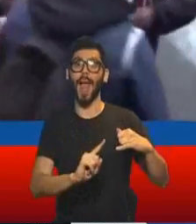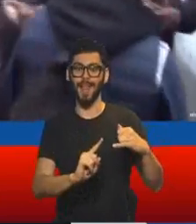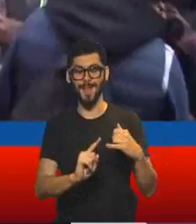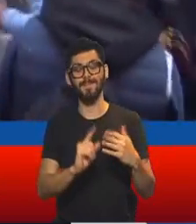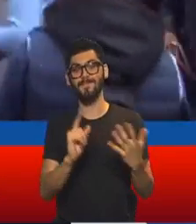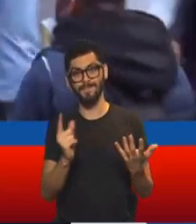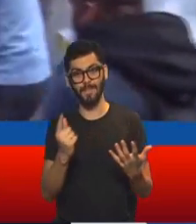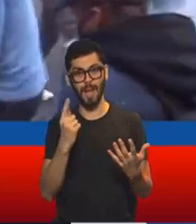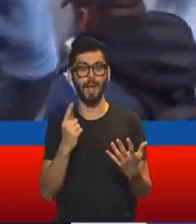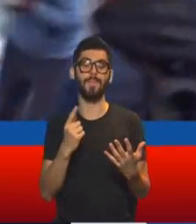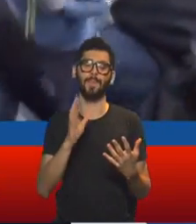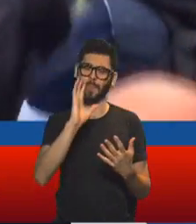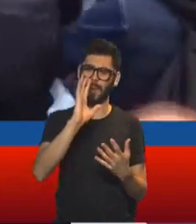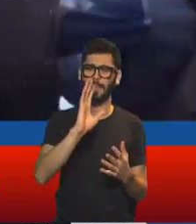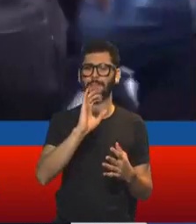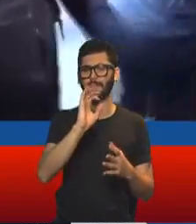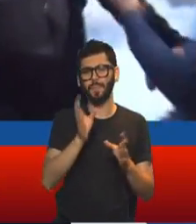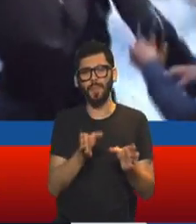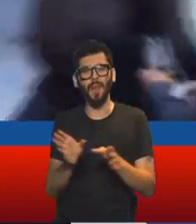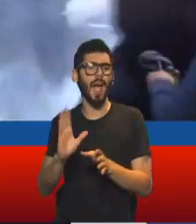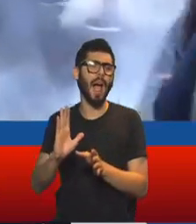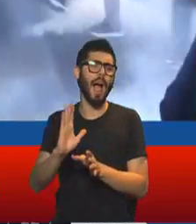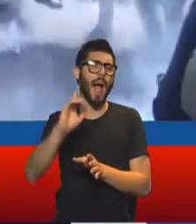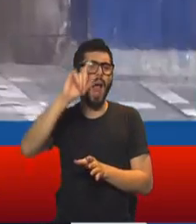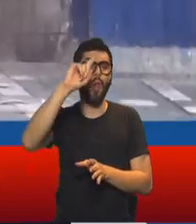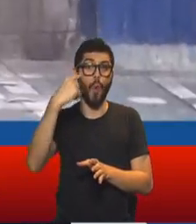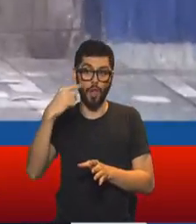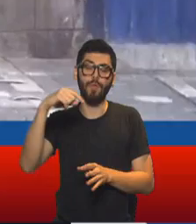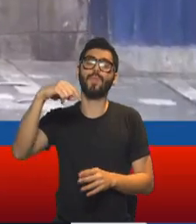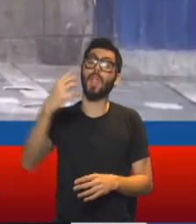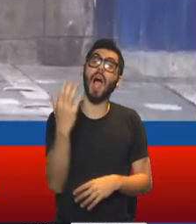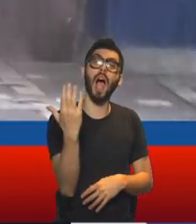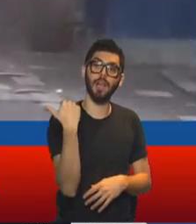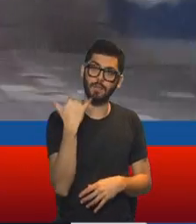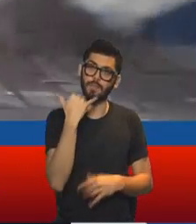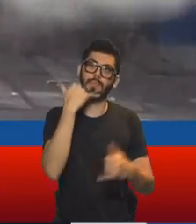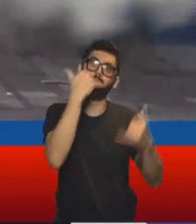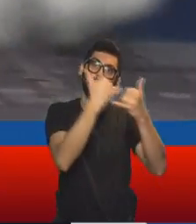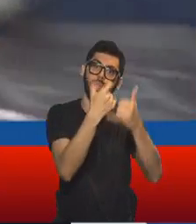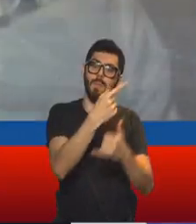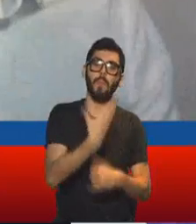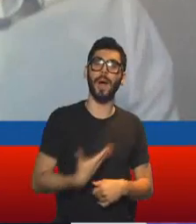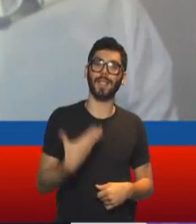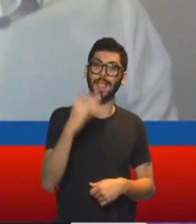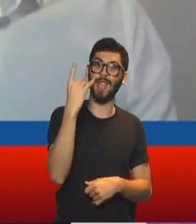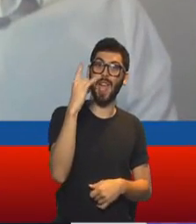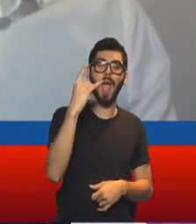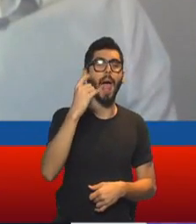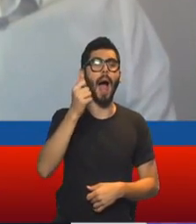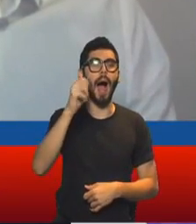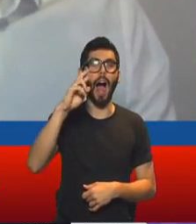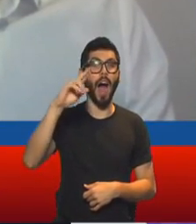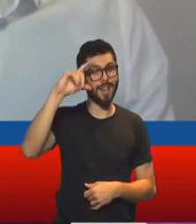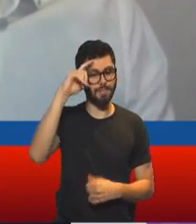ver ahora, vamos a seguir por el lado del presidente Alberto Fernández que se comunicó en el día de ayer con su par boliviano Luis Arce, también